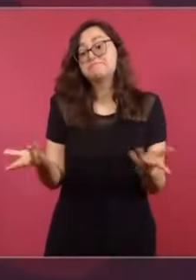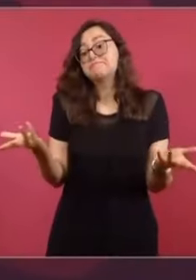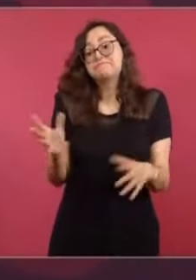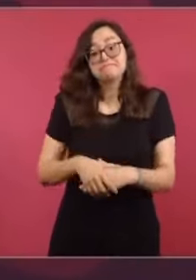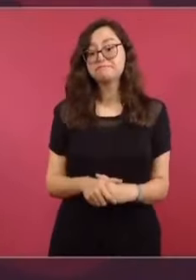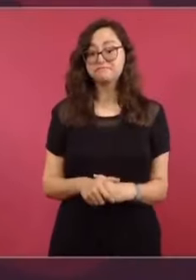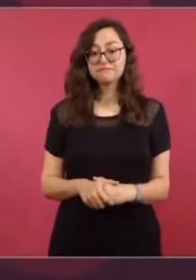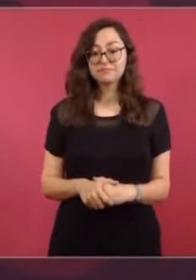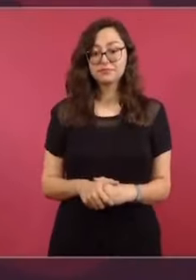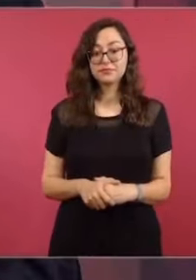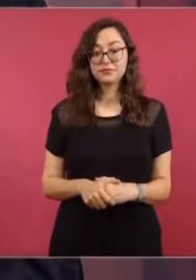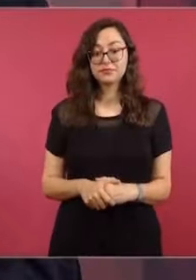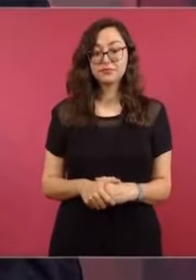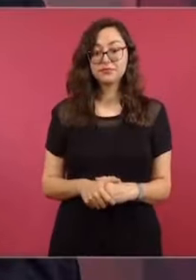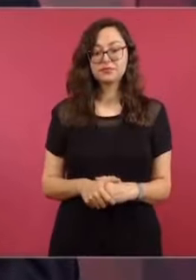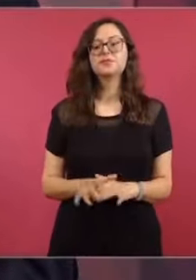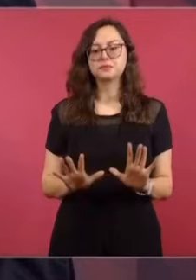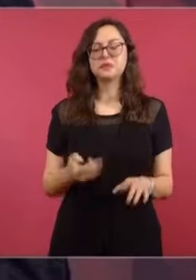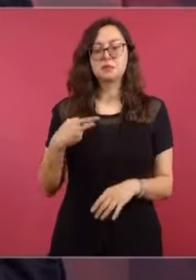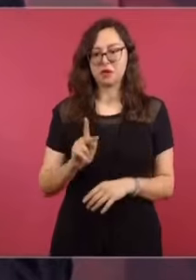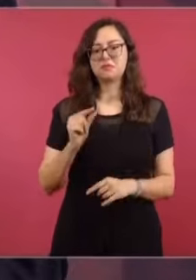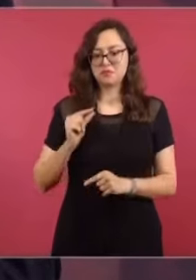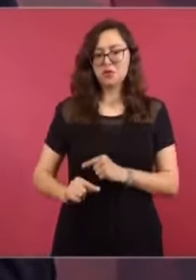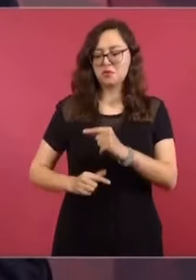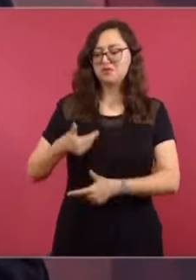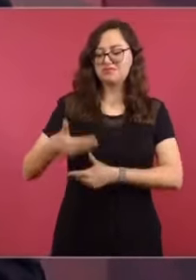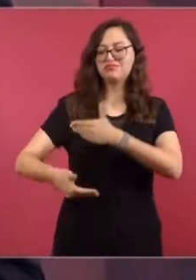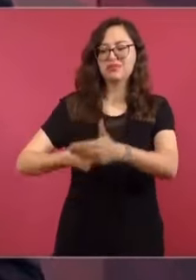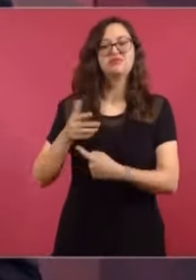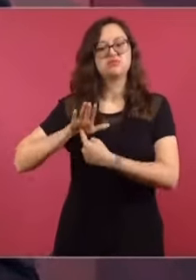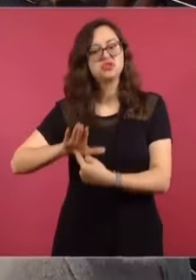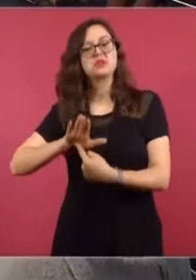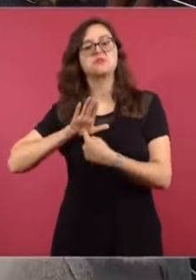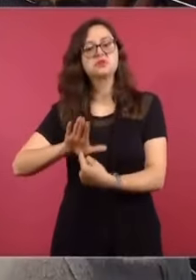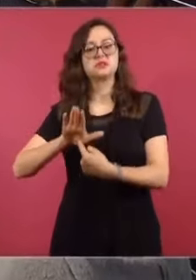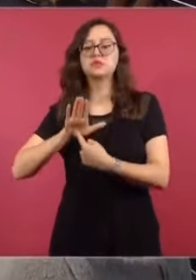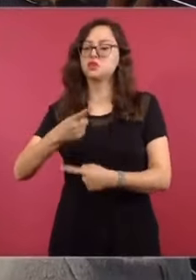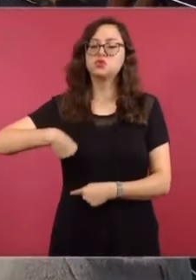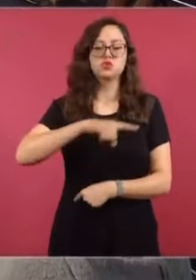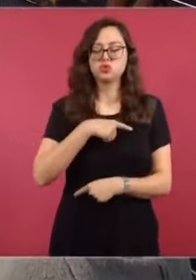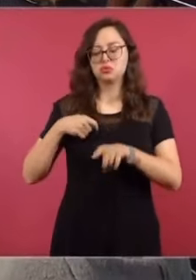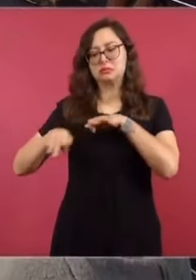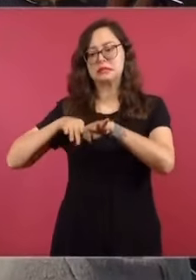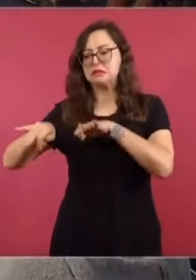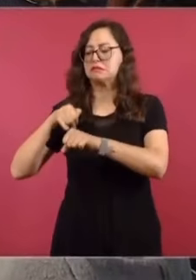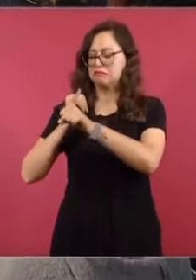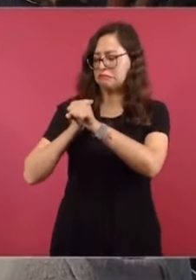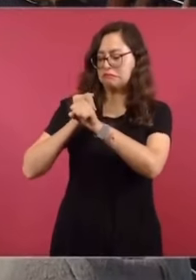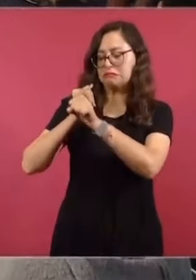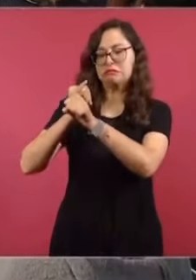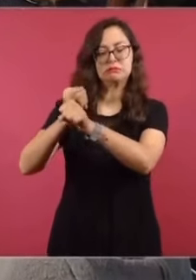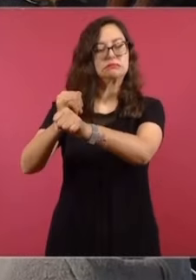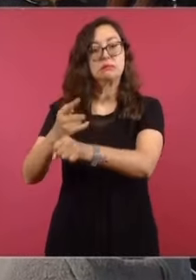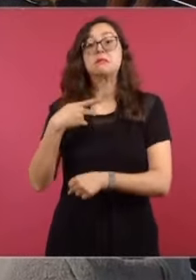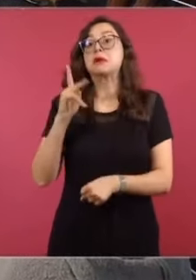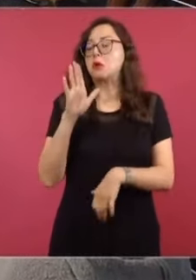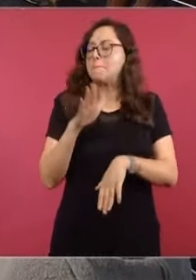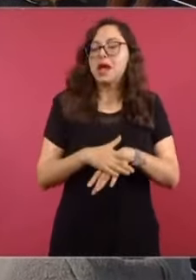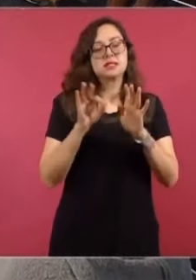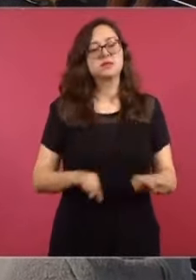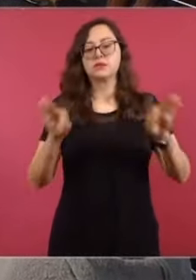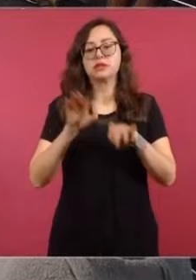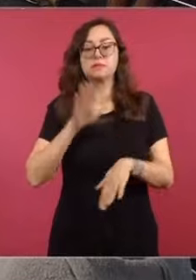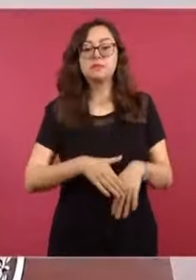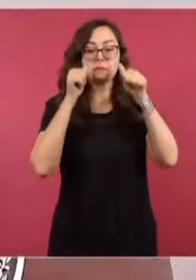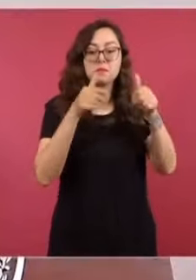Pero independientemente de eso, que todo se va a aclarar, estamos trabajando en eso. Lo que más nos interesa, lo que más nos ocupa